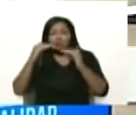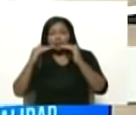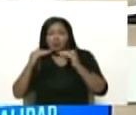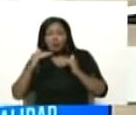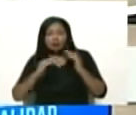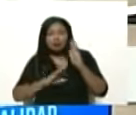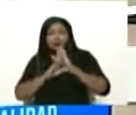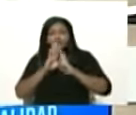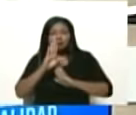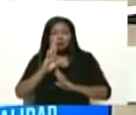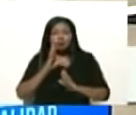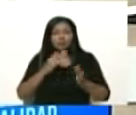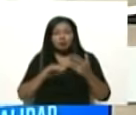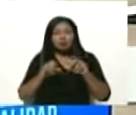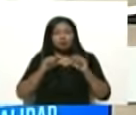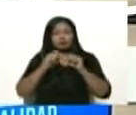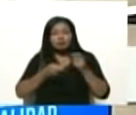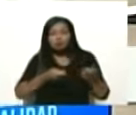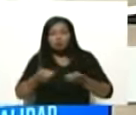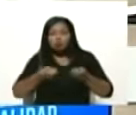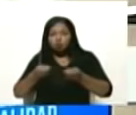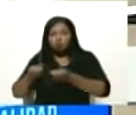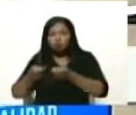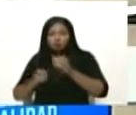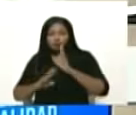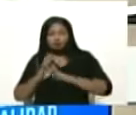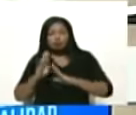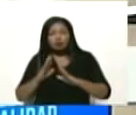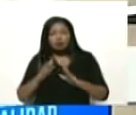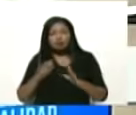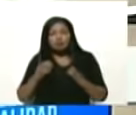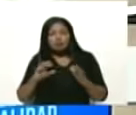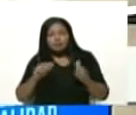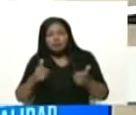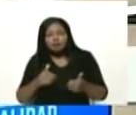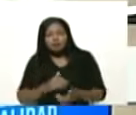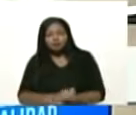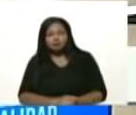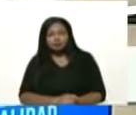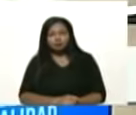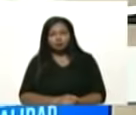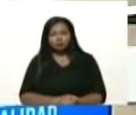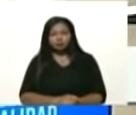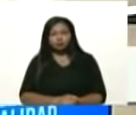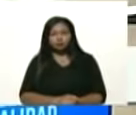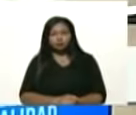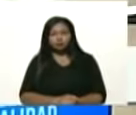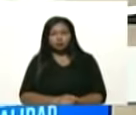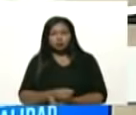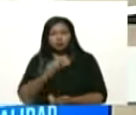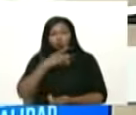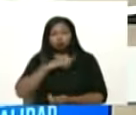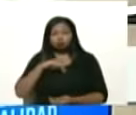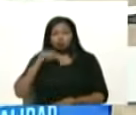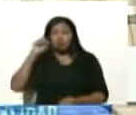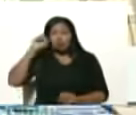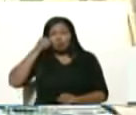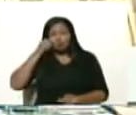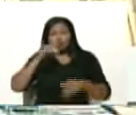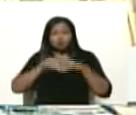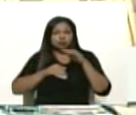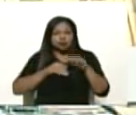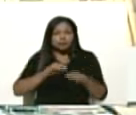crecimiento y vamos a controlar la inflación inducida. Y, bueno, recuerden que dimos un paso